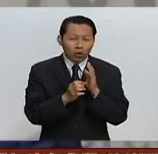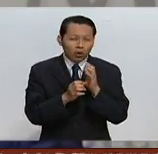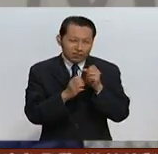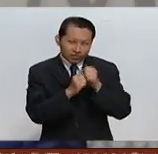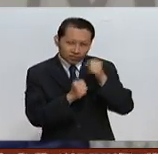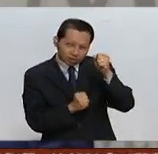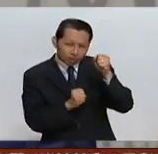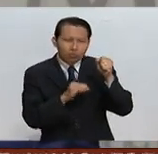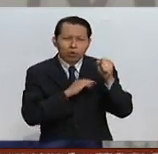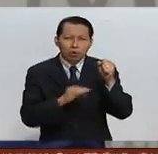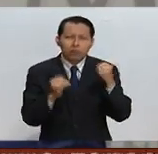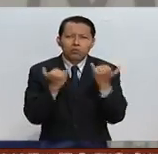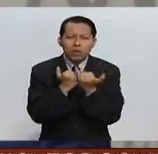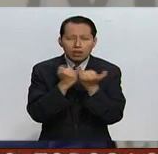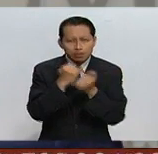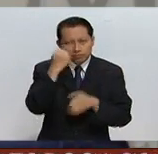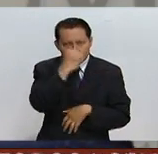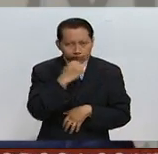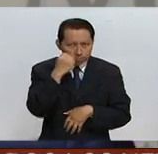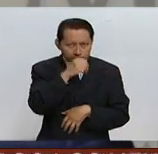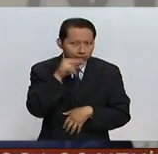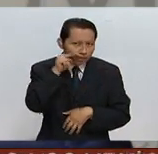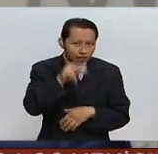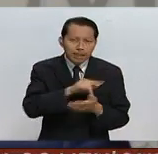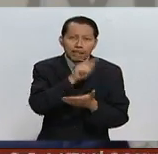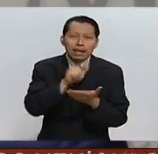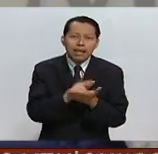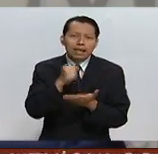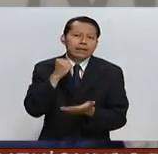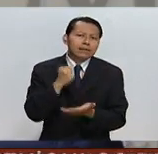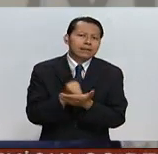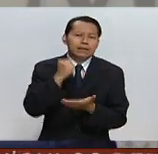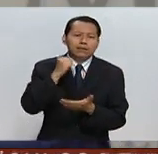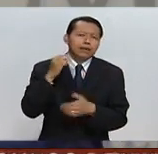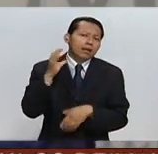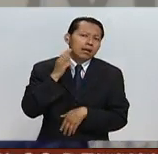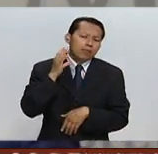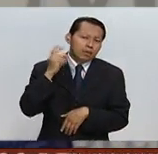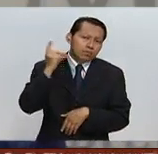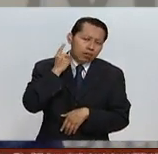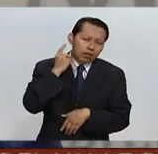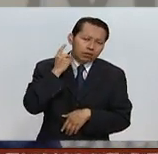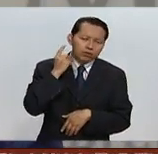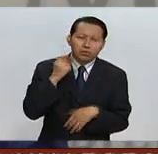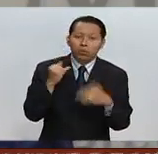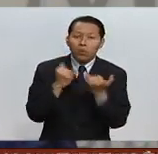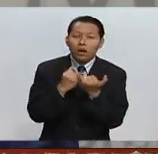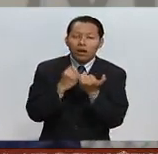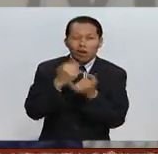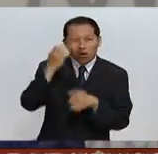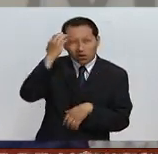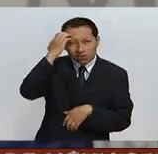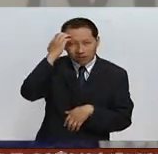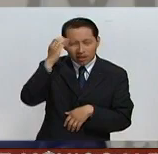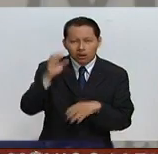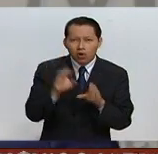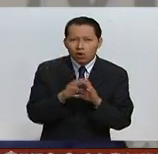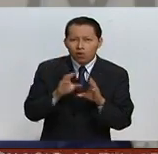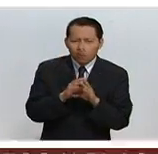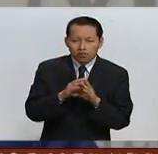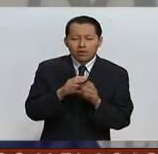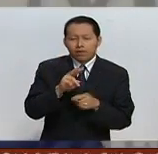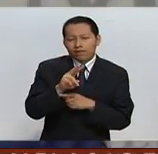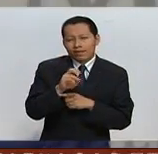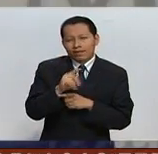realizar observaciones a las leyes aprobadas por el Congreso de la Unión, conocida como Facultad de Beto,